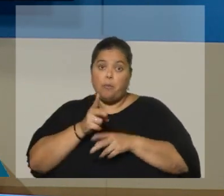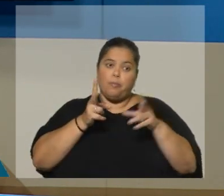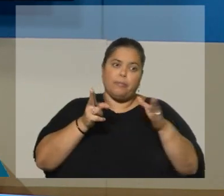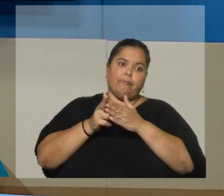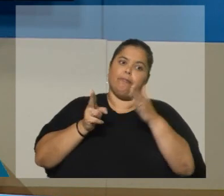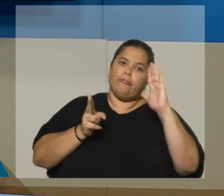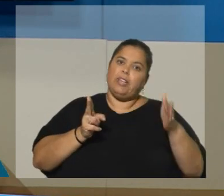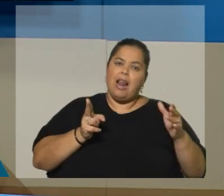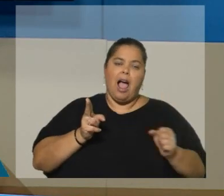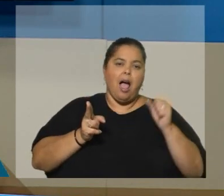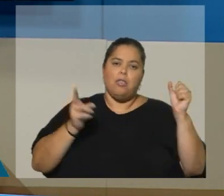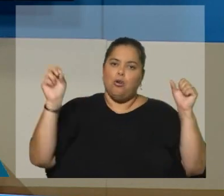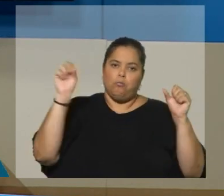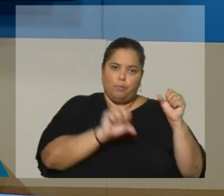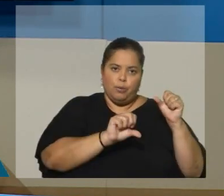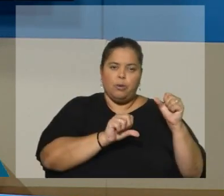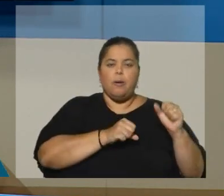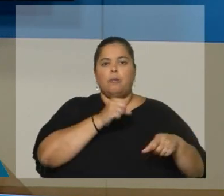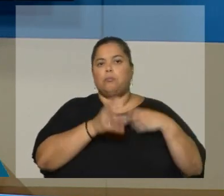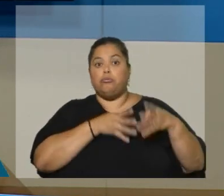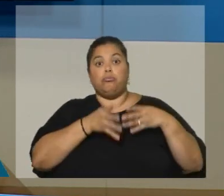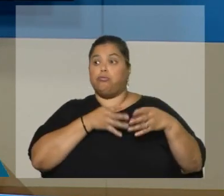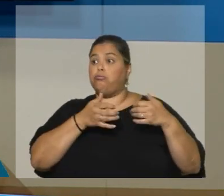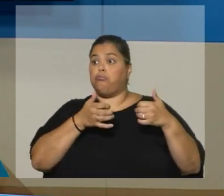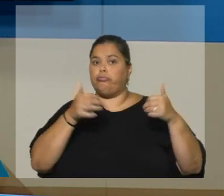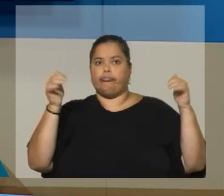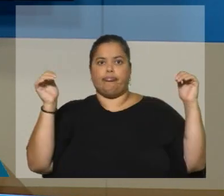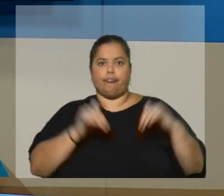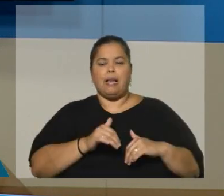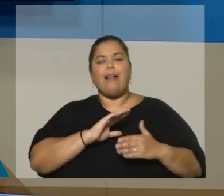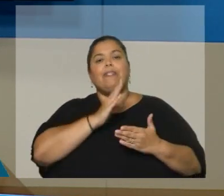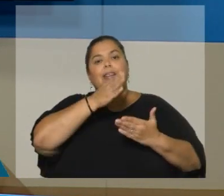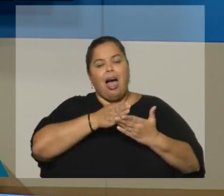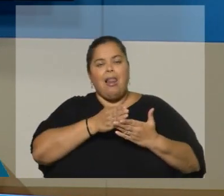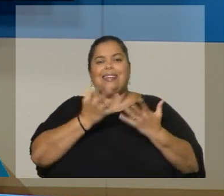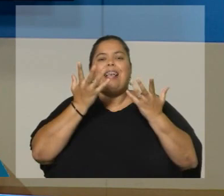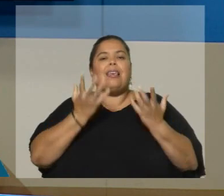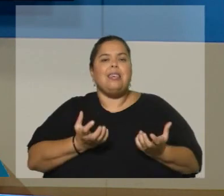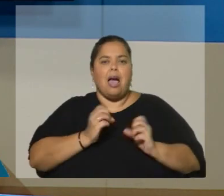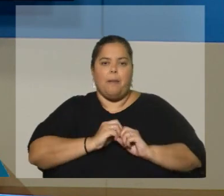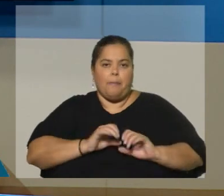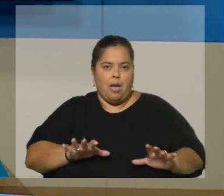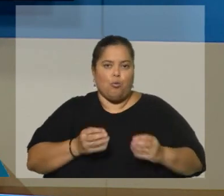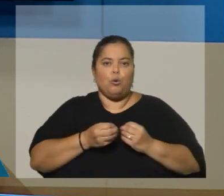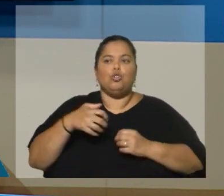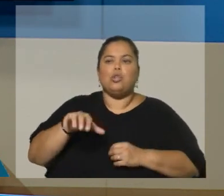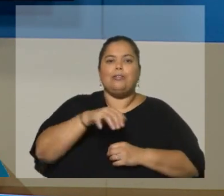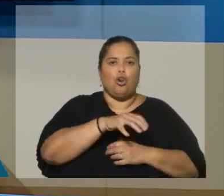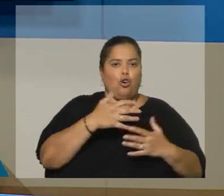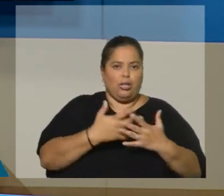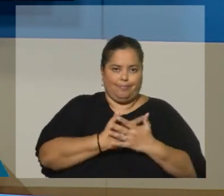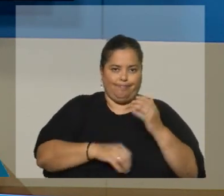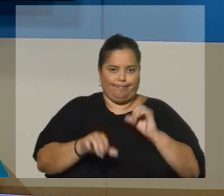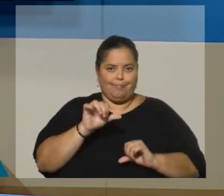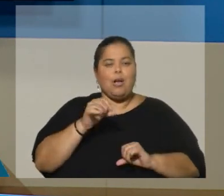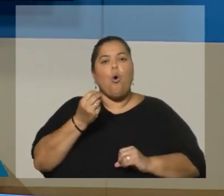consecuencia en contexto externo bastante complejo, y la sequía que le pega a una cantidad de sectores. Bueno, ¿cuáles son las proyecciones